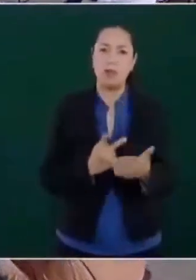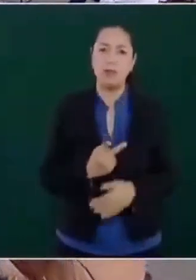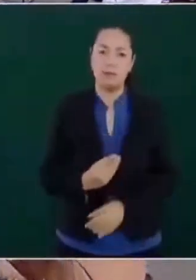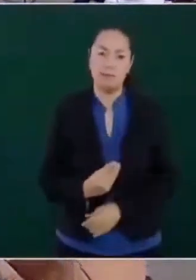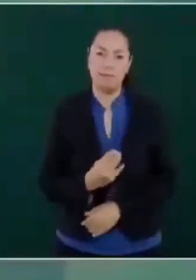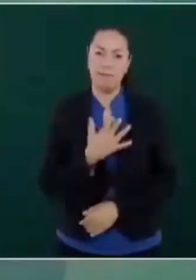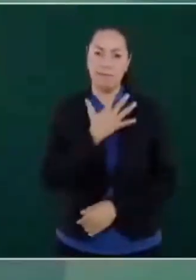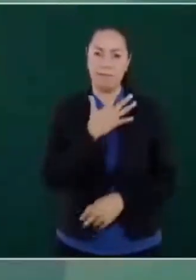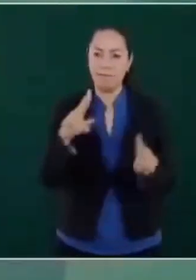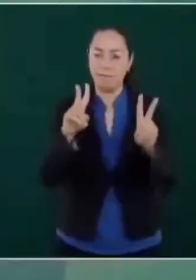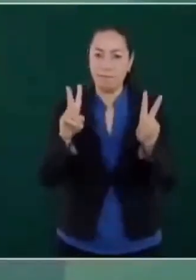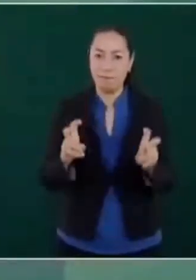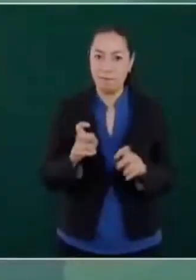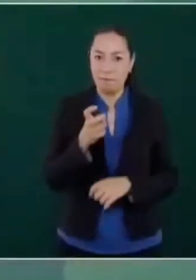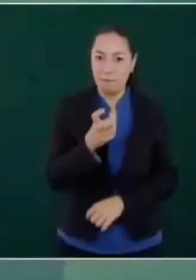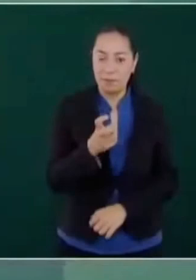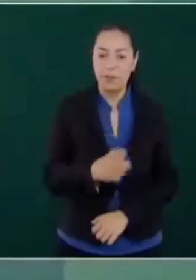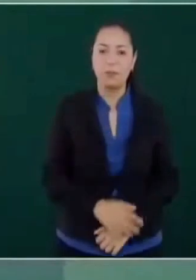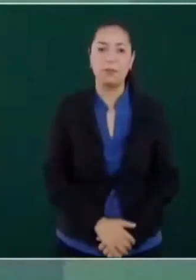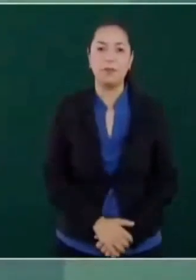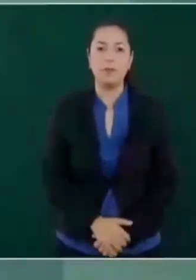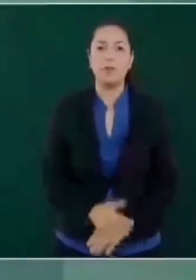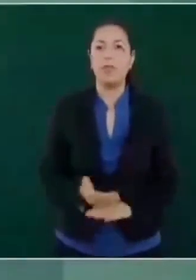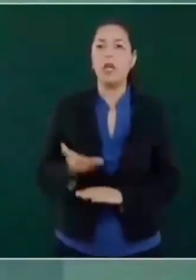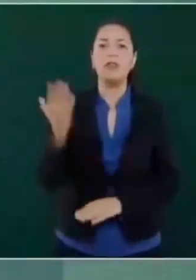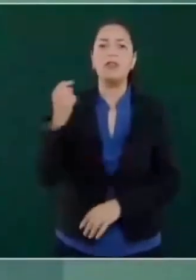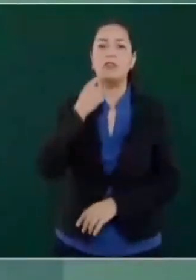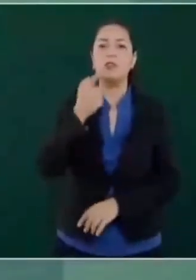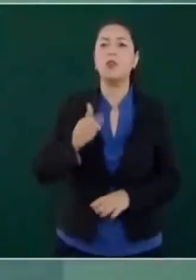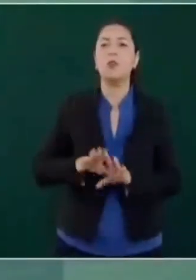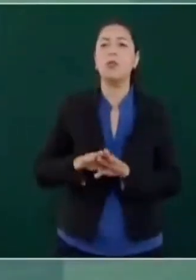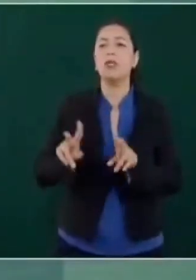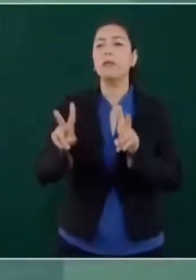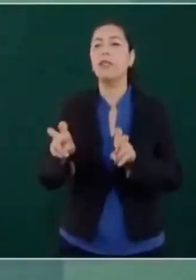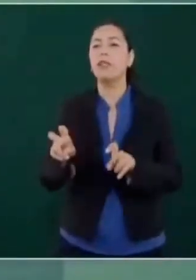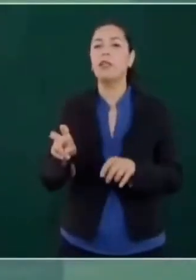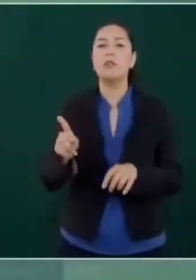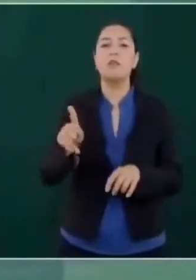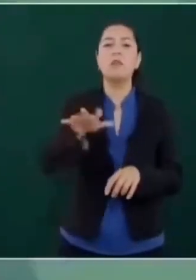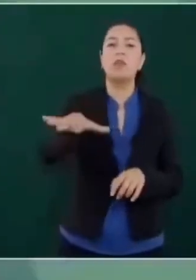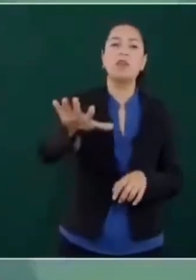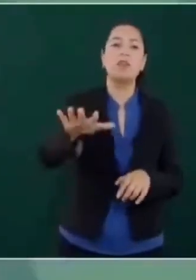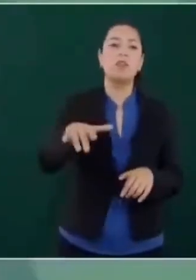Ya no los consideran populismo ni paternalismo.